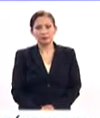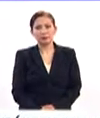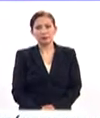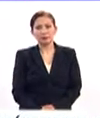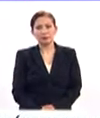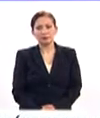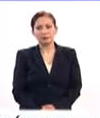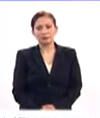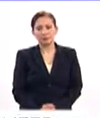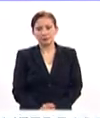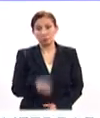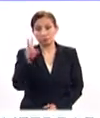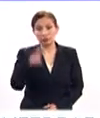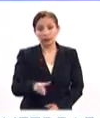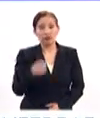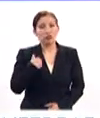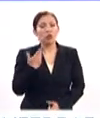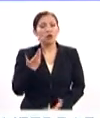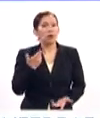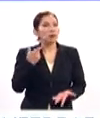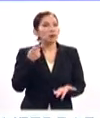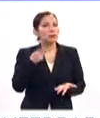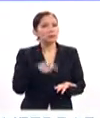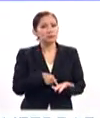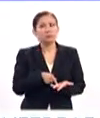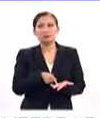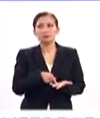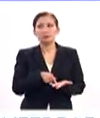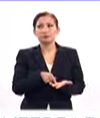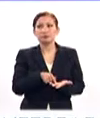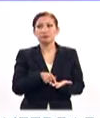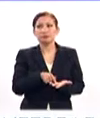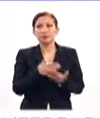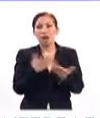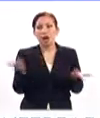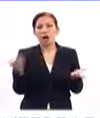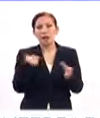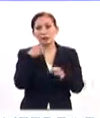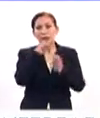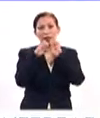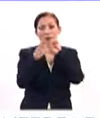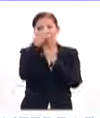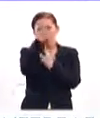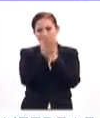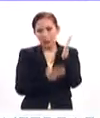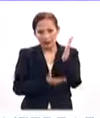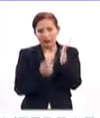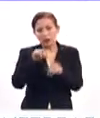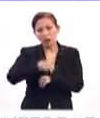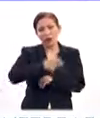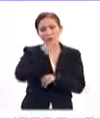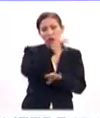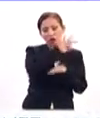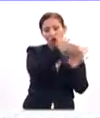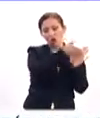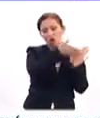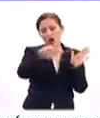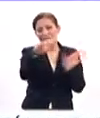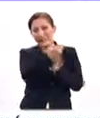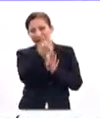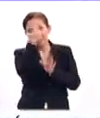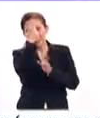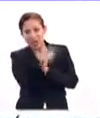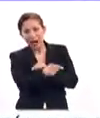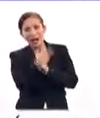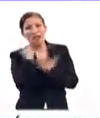temática. Sí, claro. Diego, pues yo creo que vamos a tener que dividir esta entrevista en dos, hoy hablamos de todo lo que se necesita